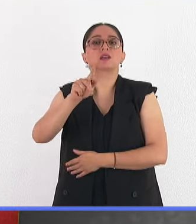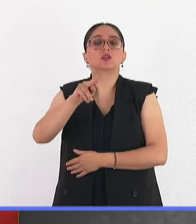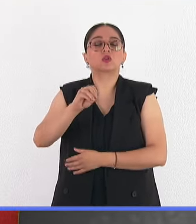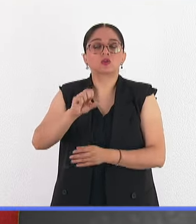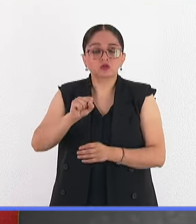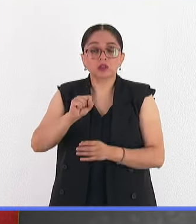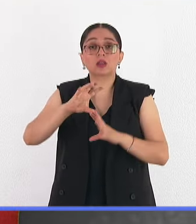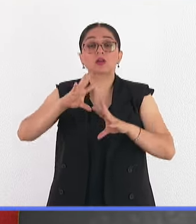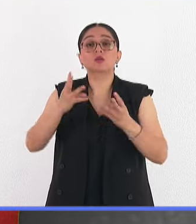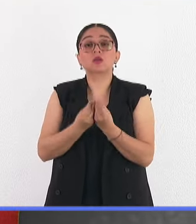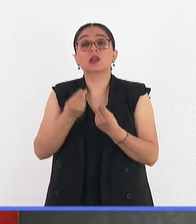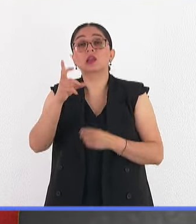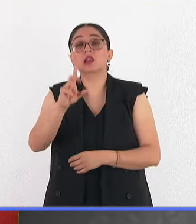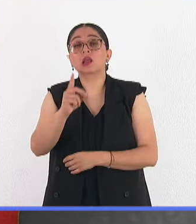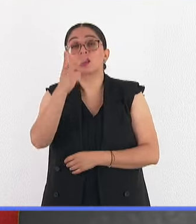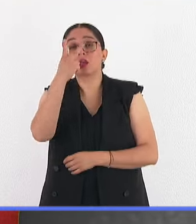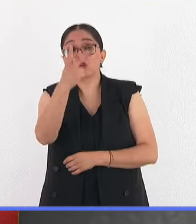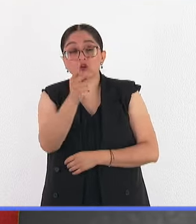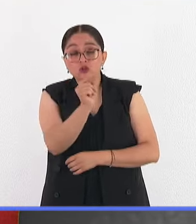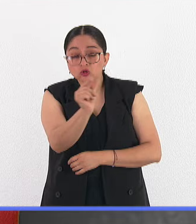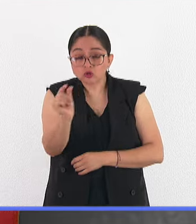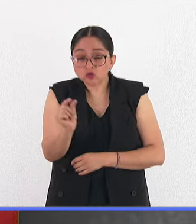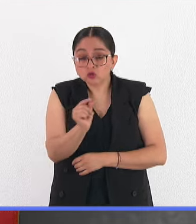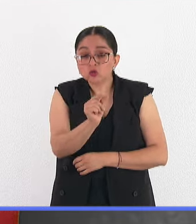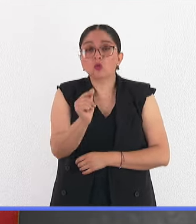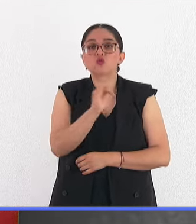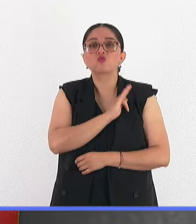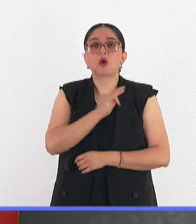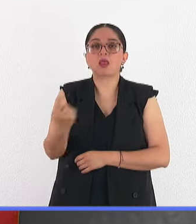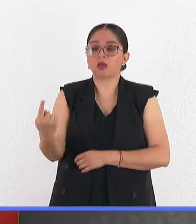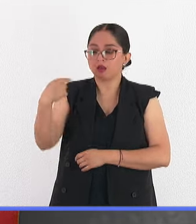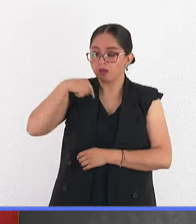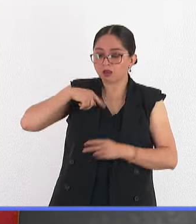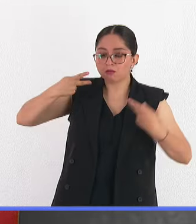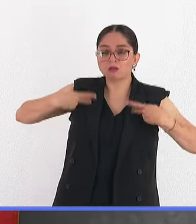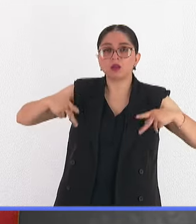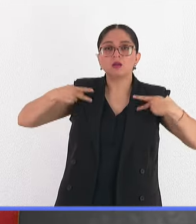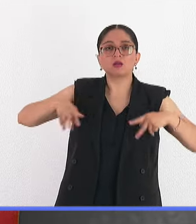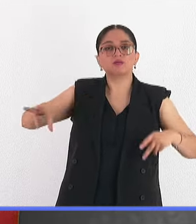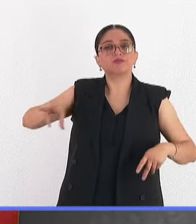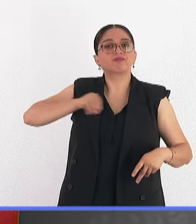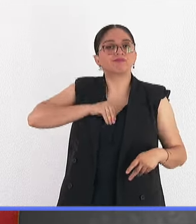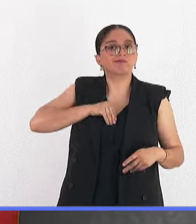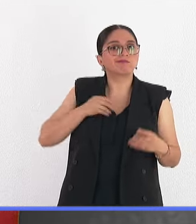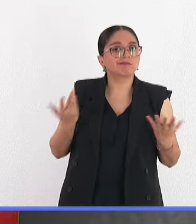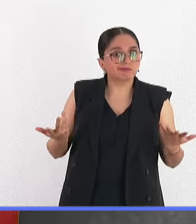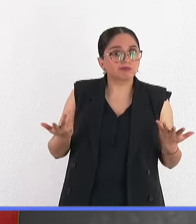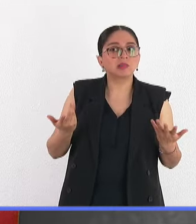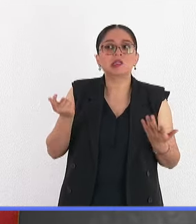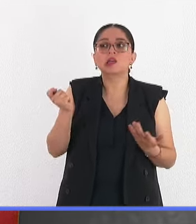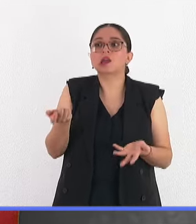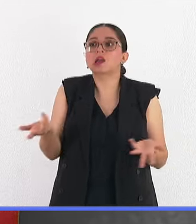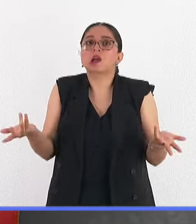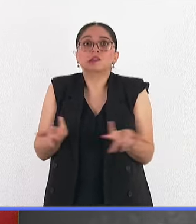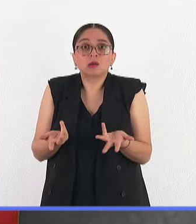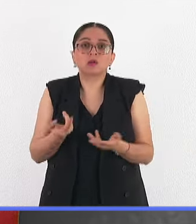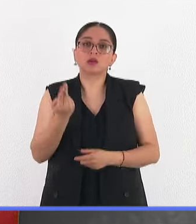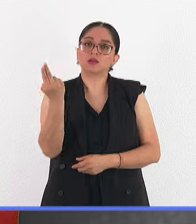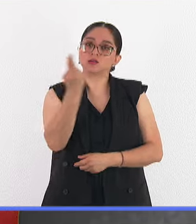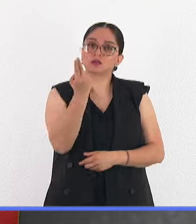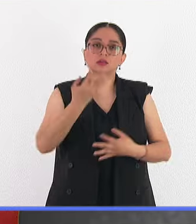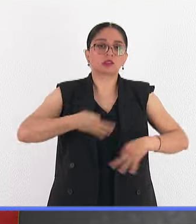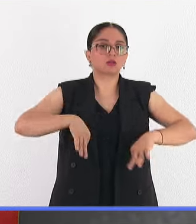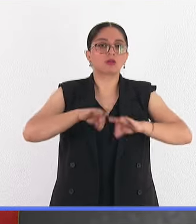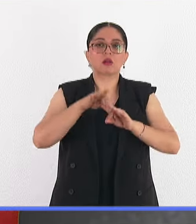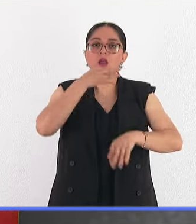potencialmente, hipotéticamente, son capaces de transmitir. Entonces, ¿qué tenemos que hacer? Informarle a la gente que